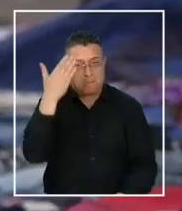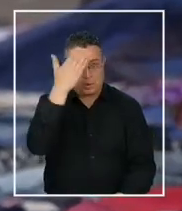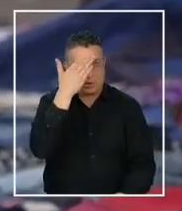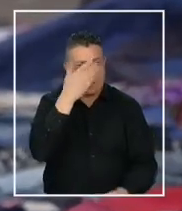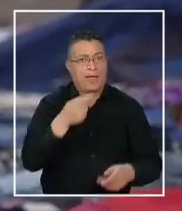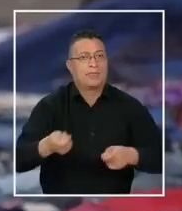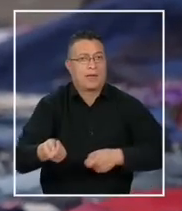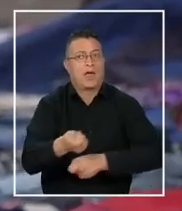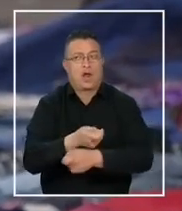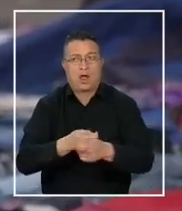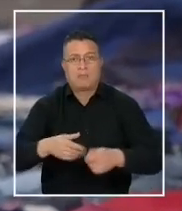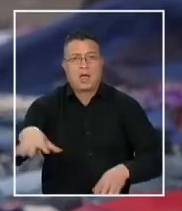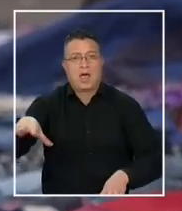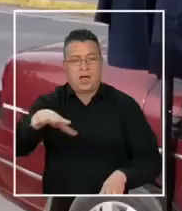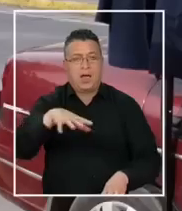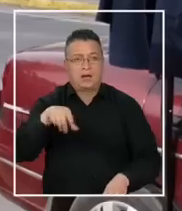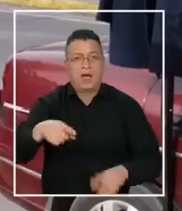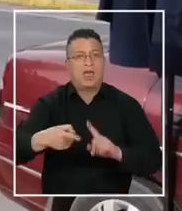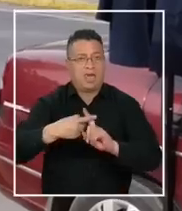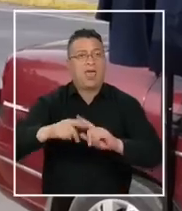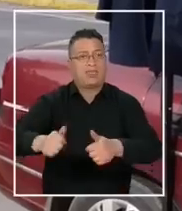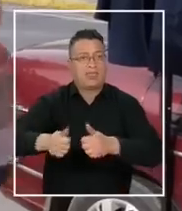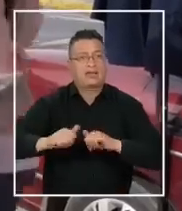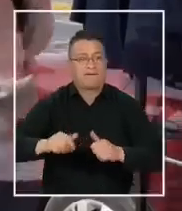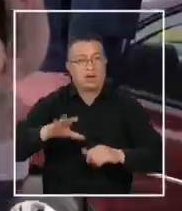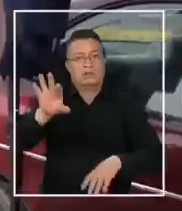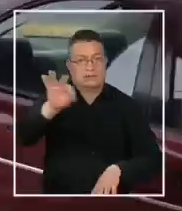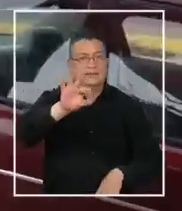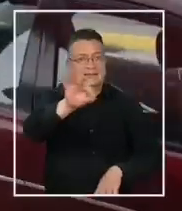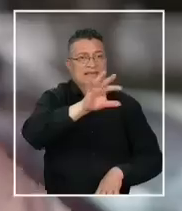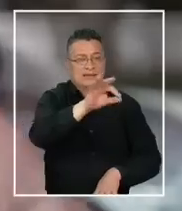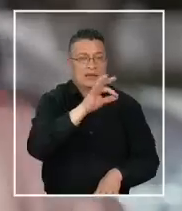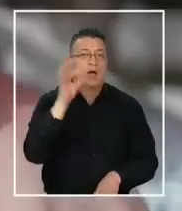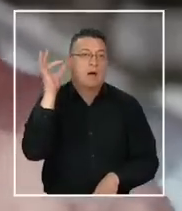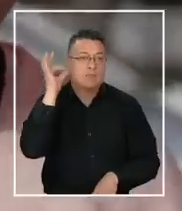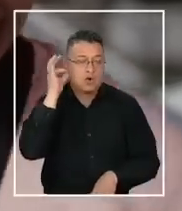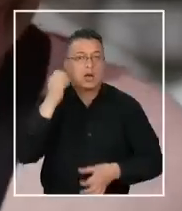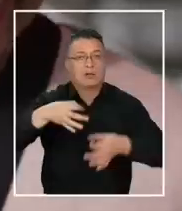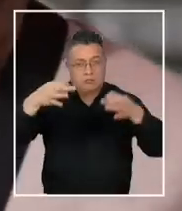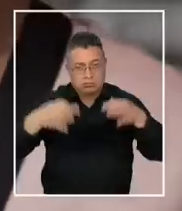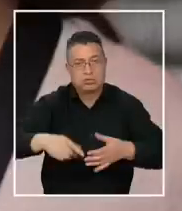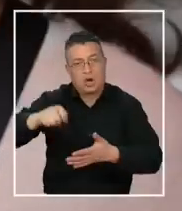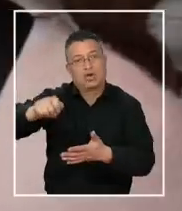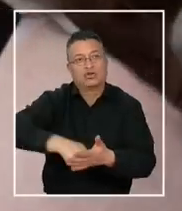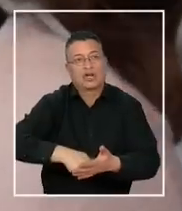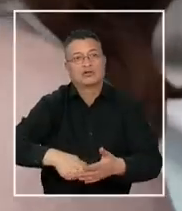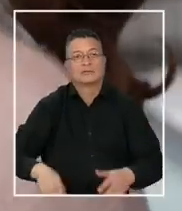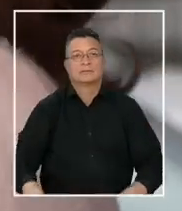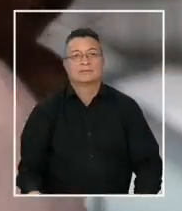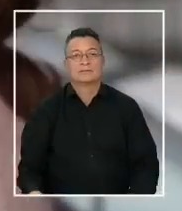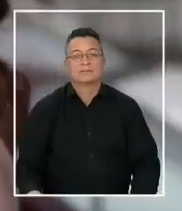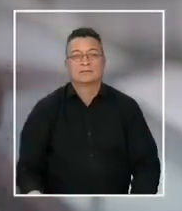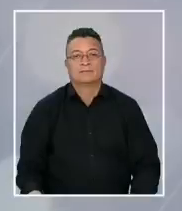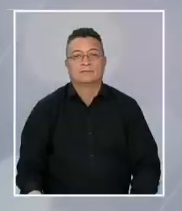economía, que tiene como principal desafío reincorporar a las mujeres al mercado formal. Que te vaya bien.